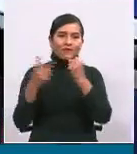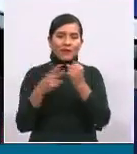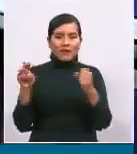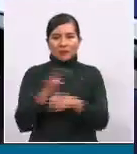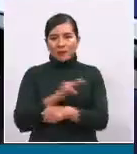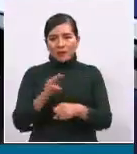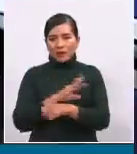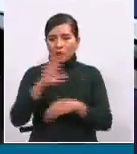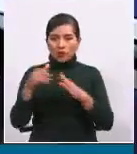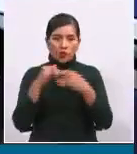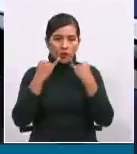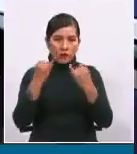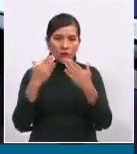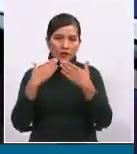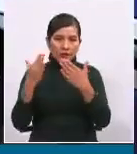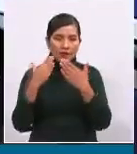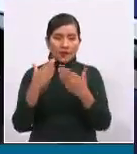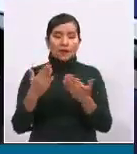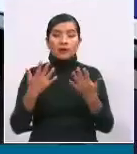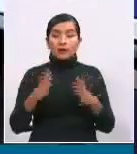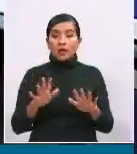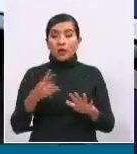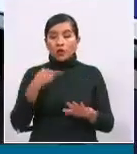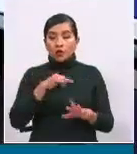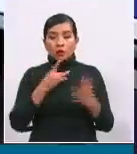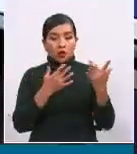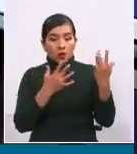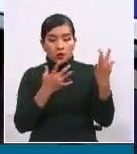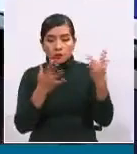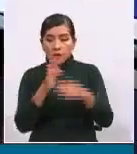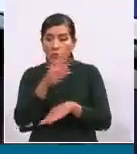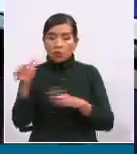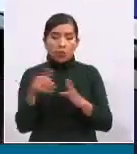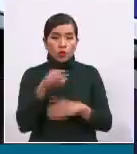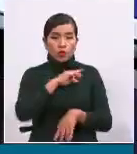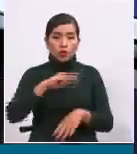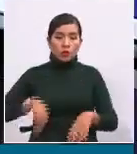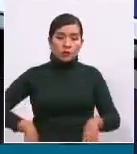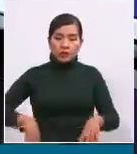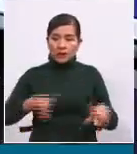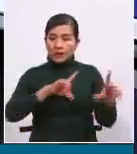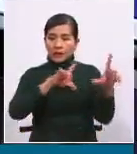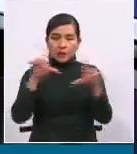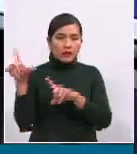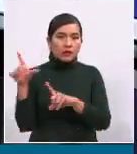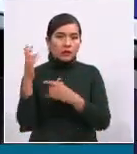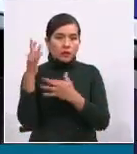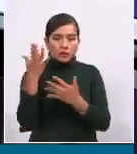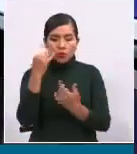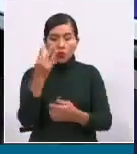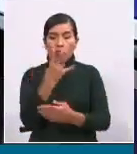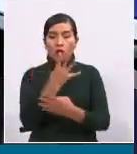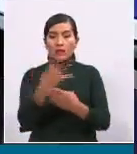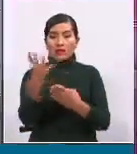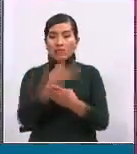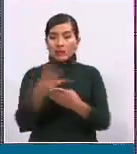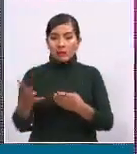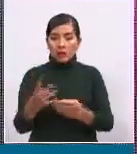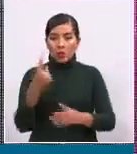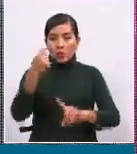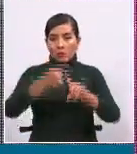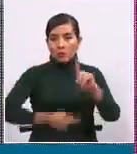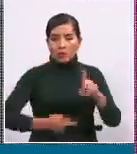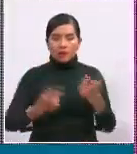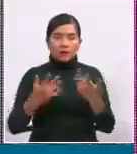Bartolomé Pume, esperemos que los municipios hayan cumplido con, en este tiempo, poner a